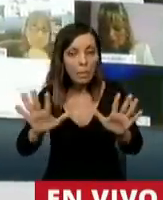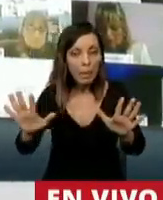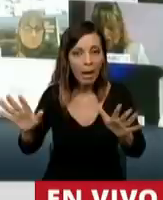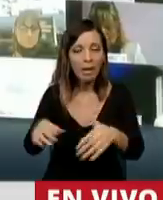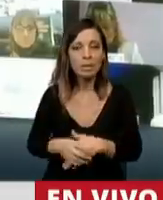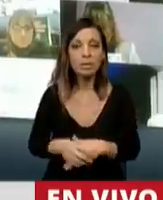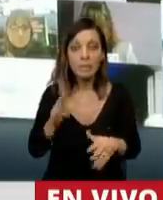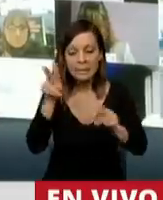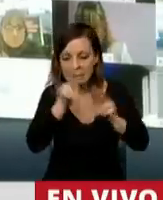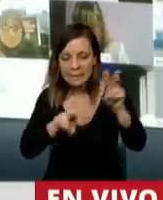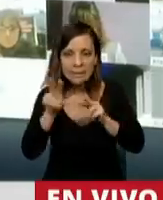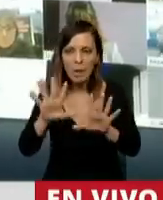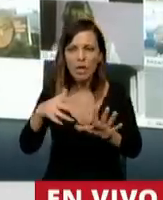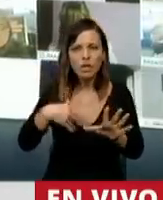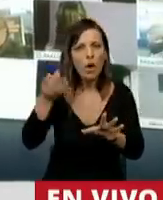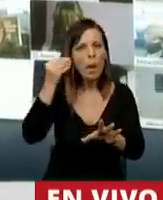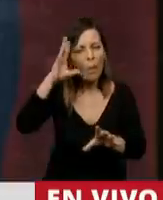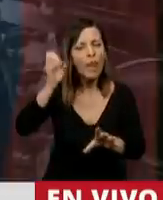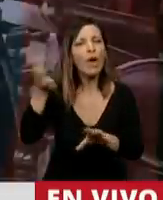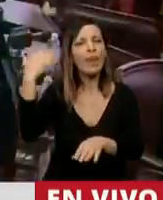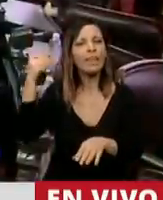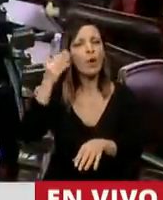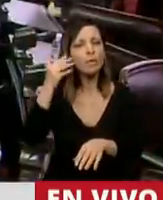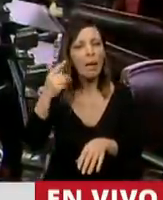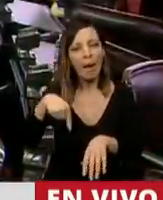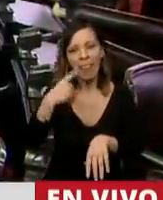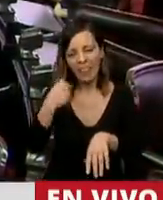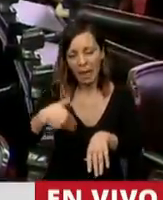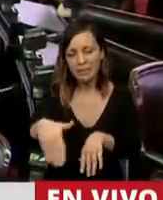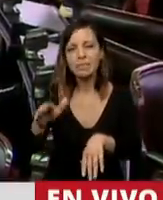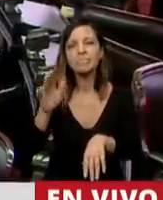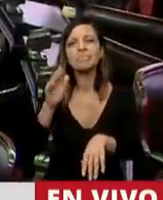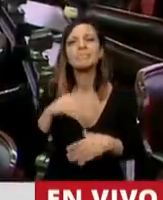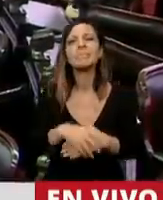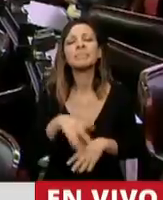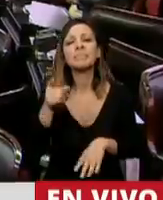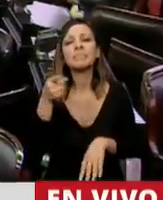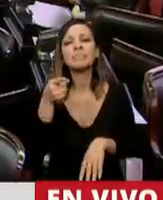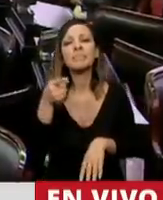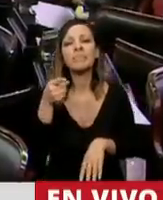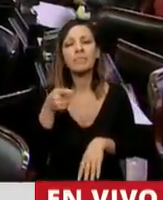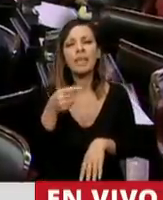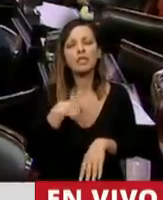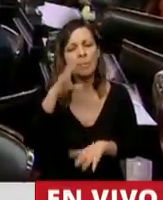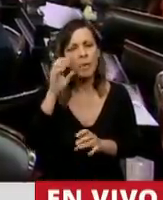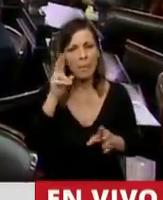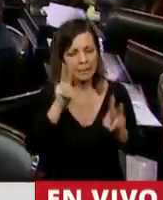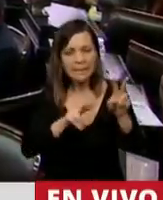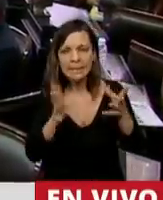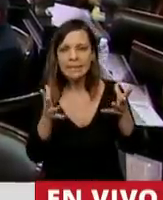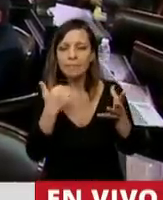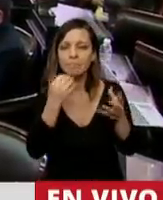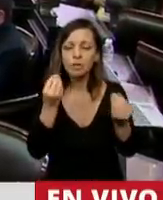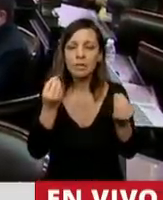No puedo encontrar acá. Pero uno escuchaba en estos días a Raymond Claver, que estará, creo que... No sé si lo